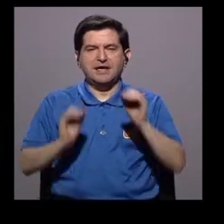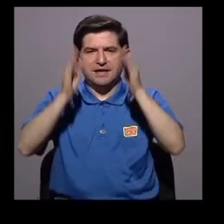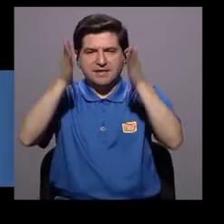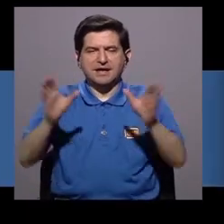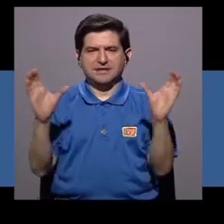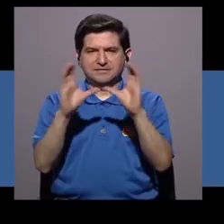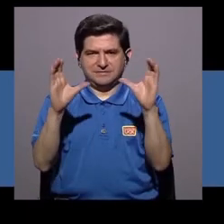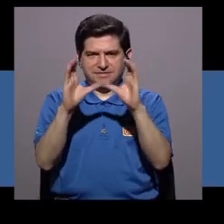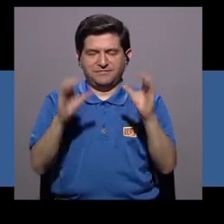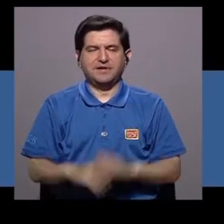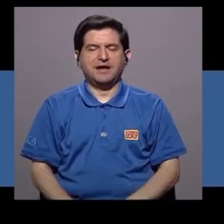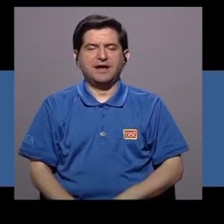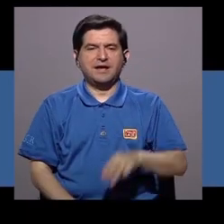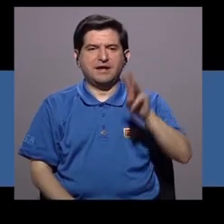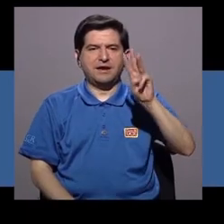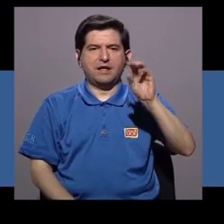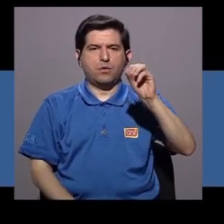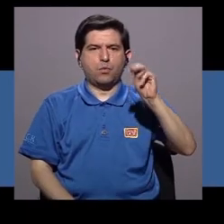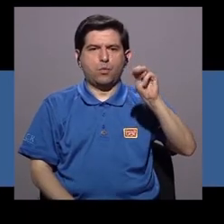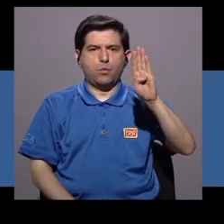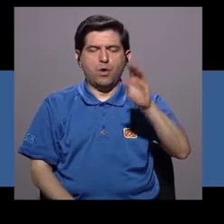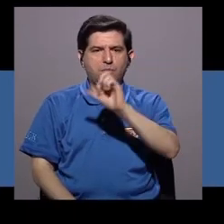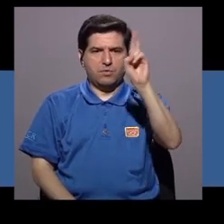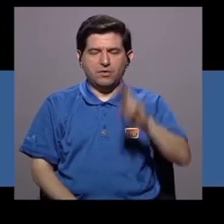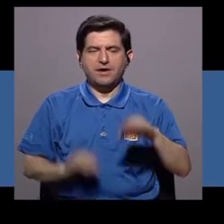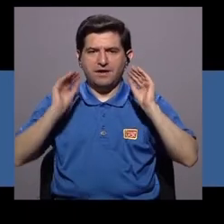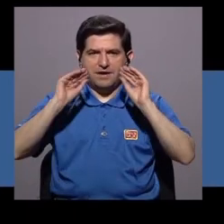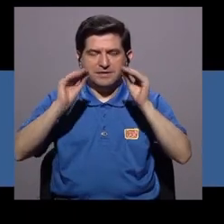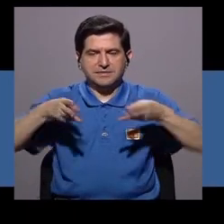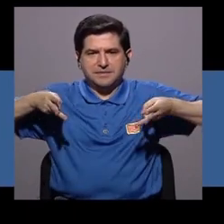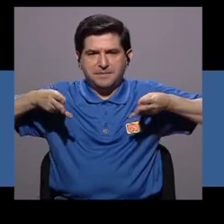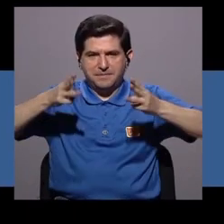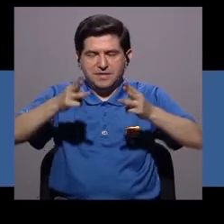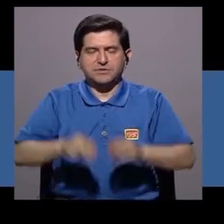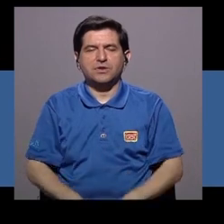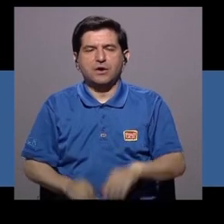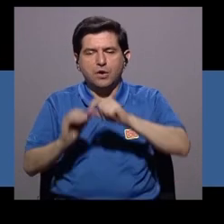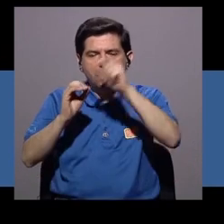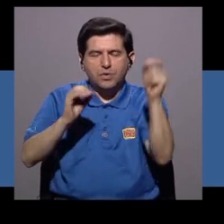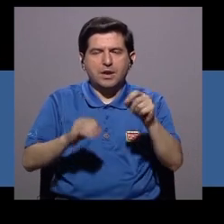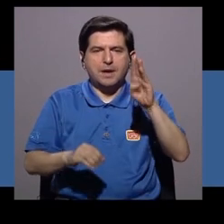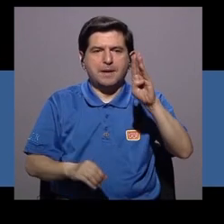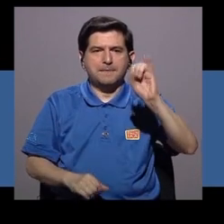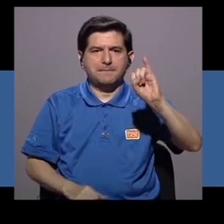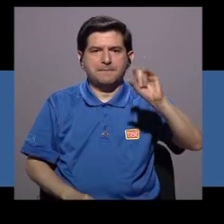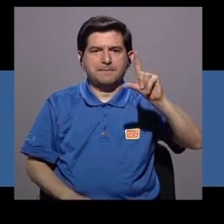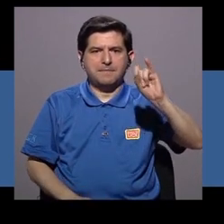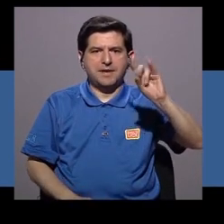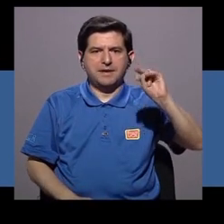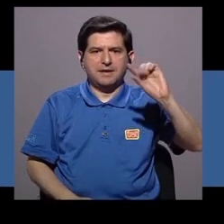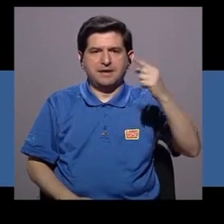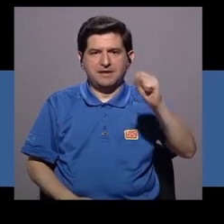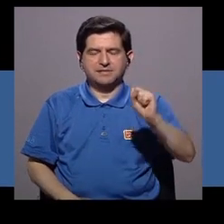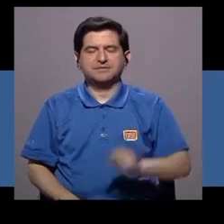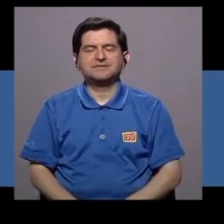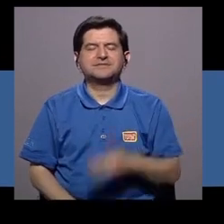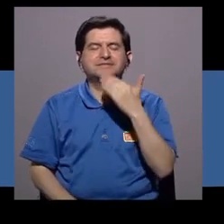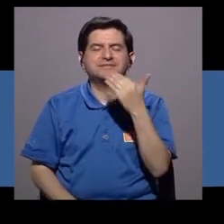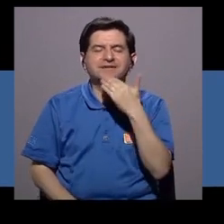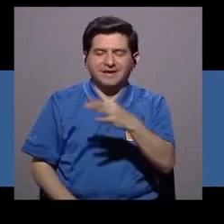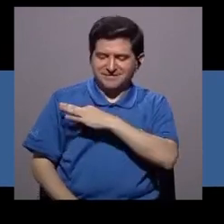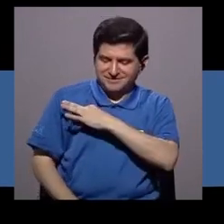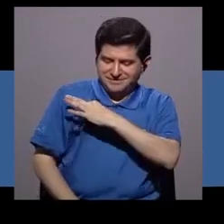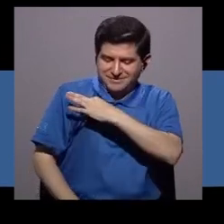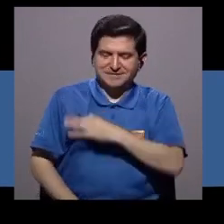Palma. Ella es instructora certificada de UOM Costa Rica para la enseñanza del método de ovulación Billings. Muchas gracias por estar con nosotros.